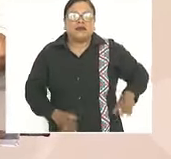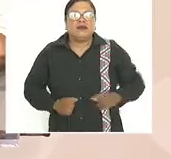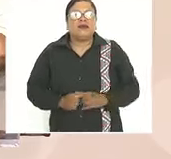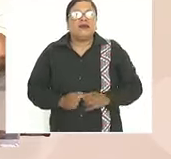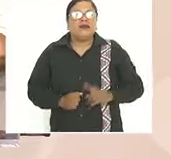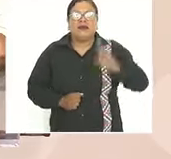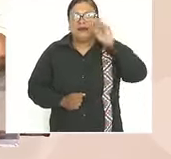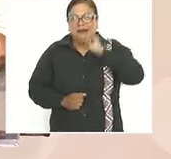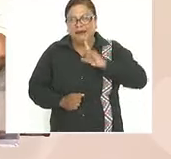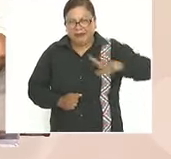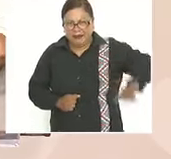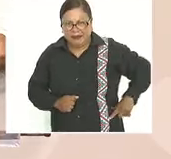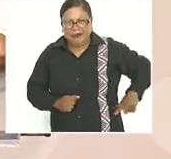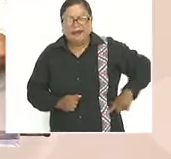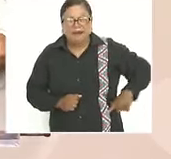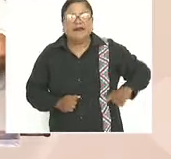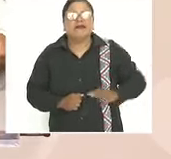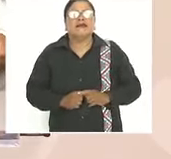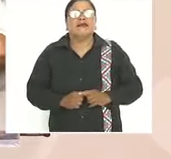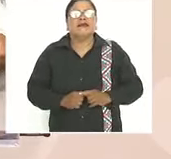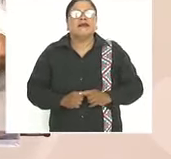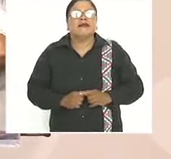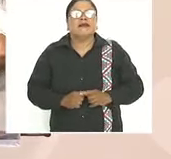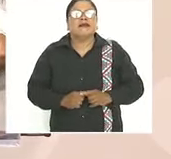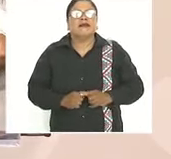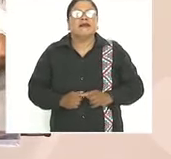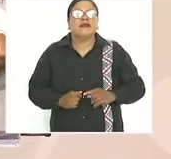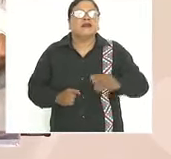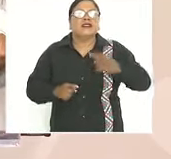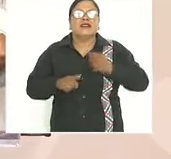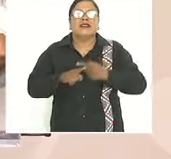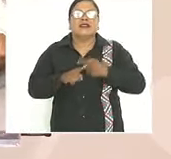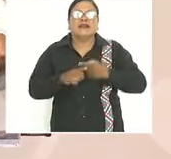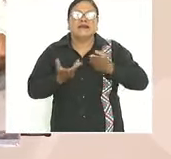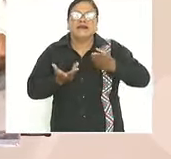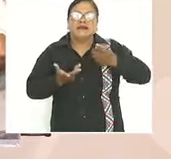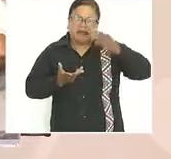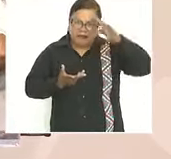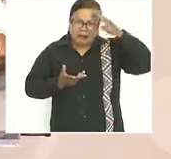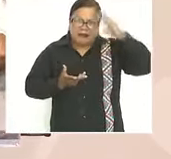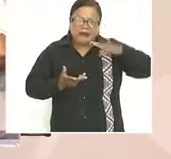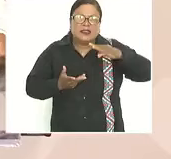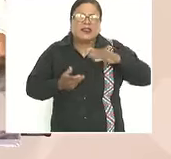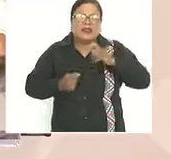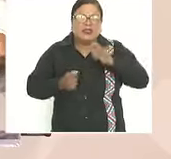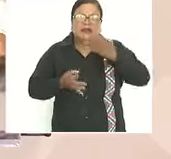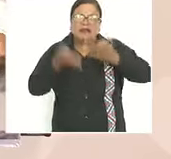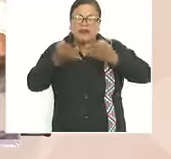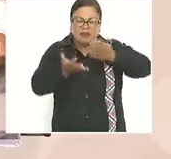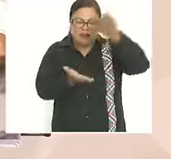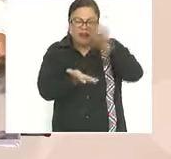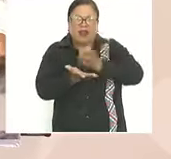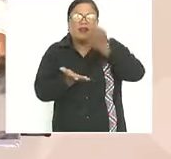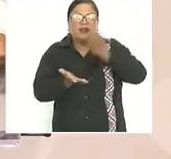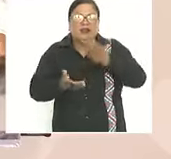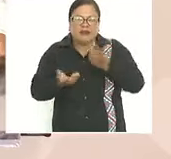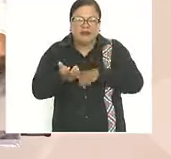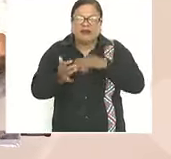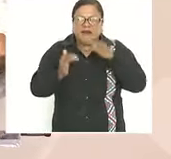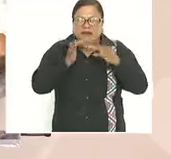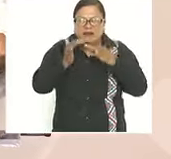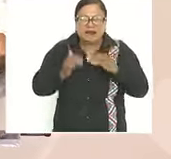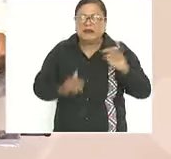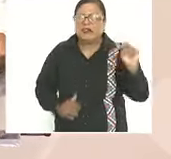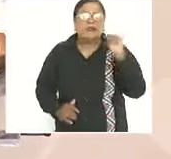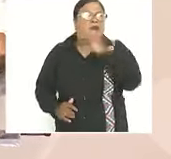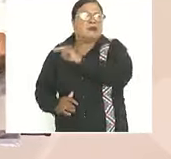gobernadora con un ministro deshonesto de la corte que así rápido les